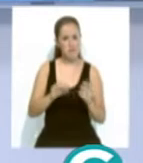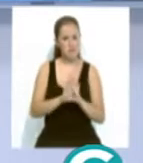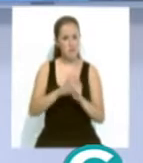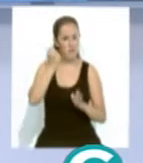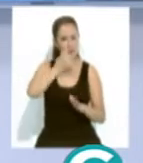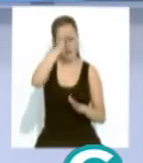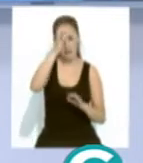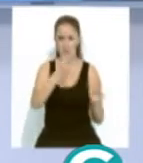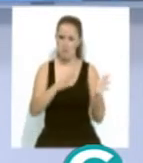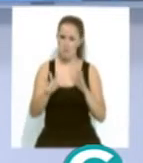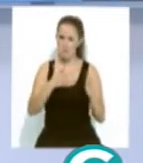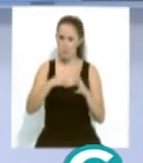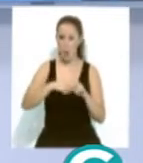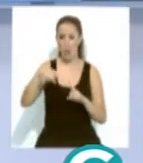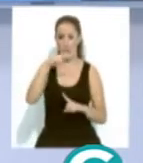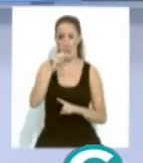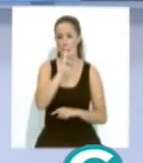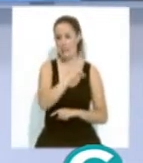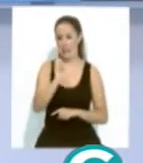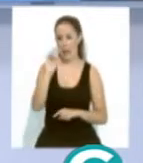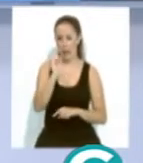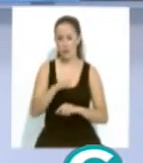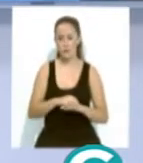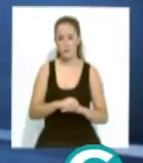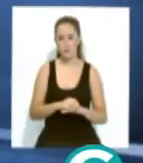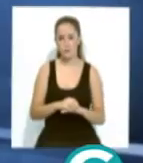de semana con registro por encima de los 30 grados.